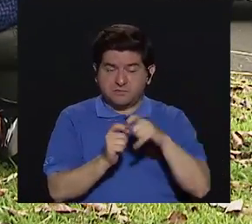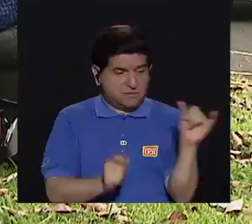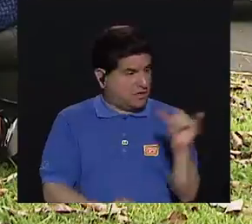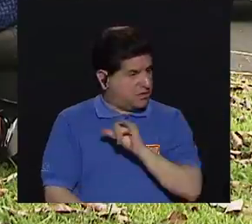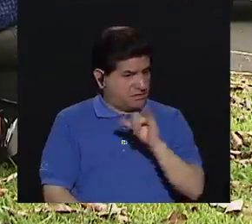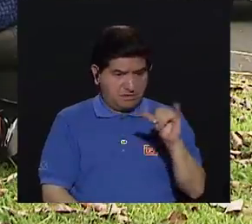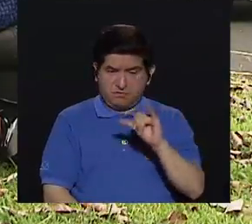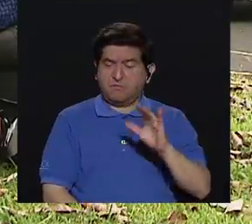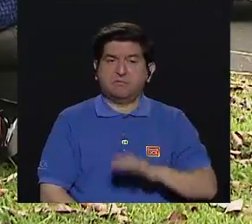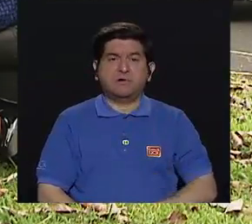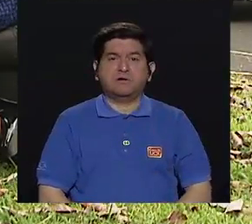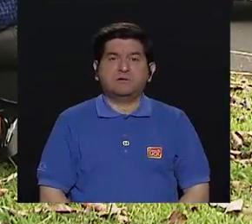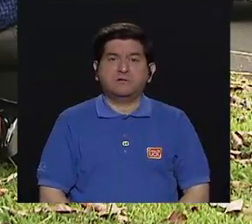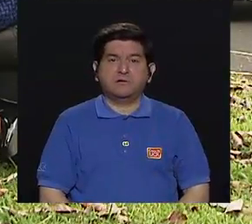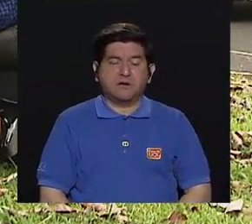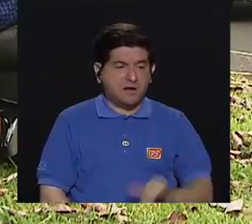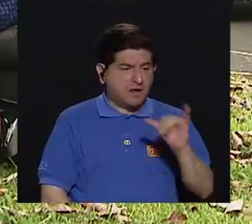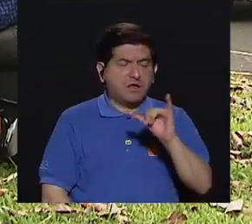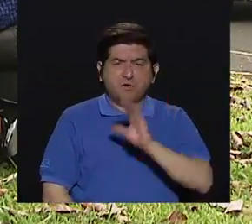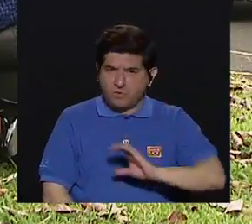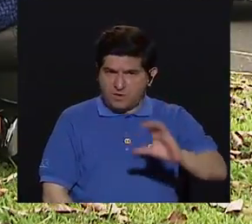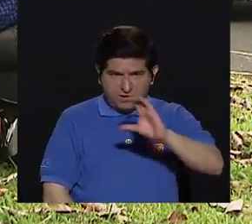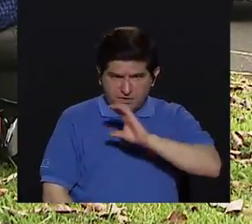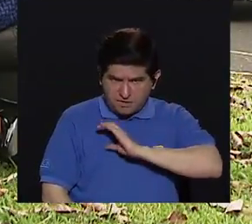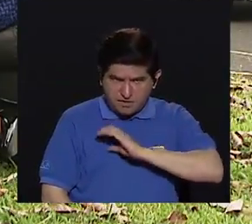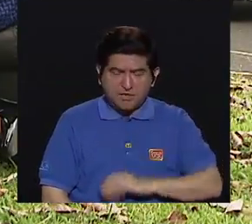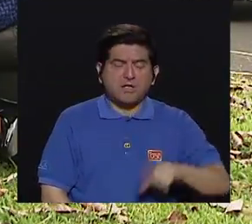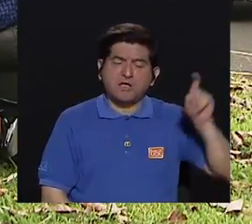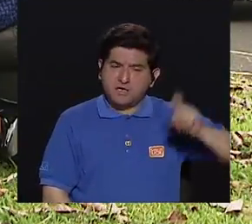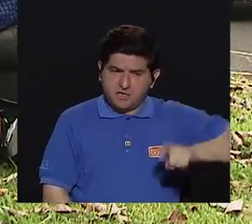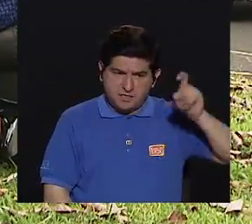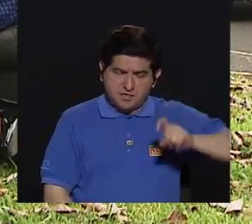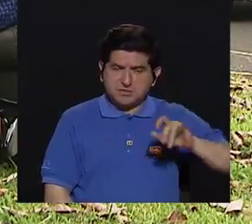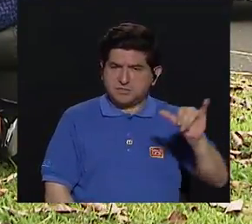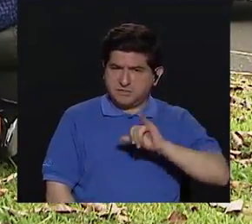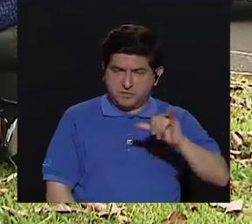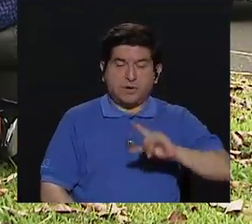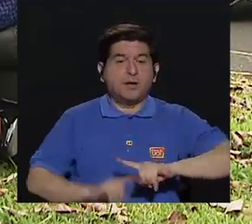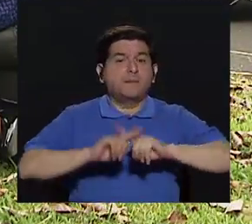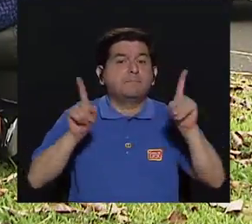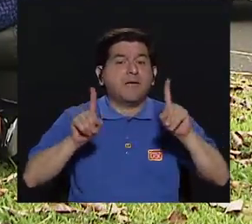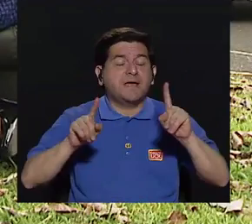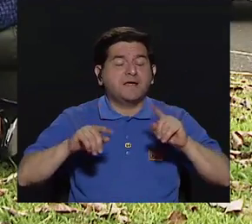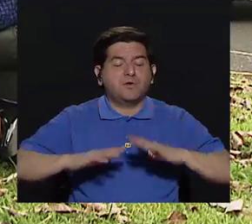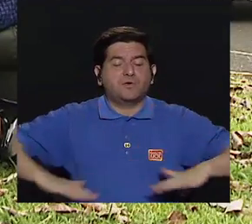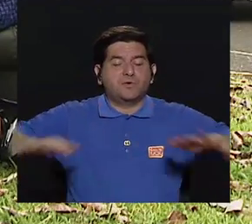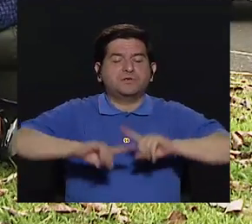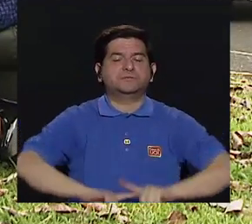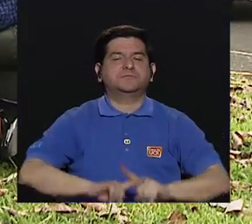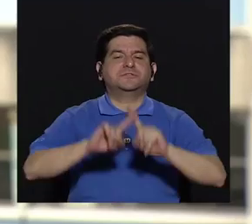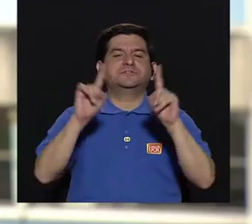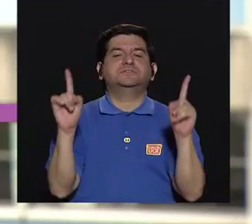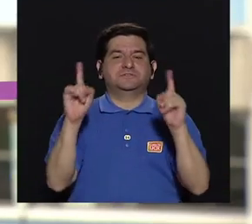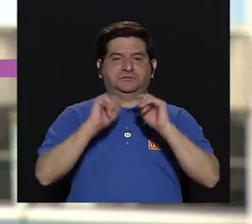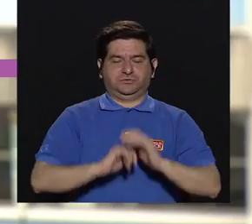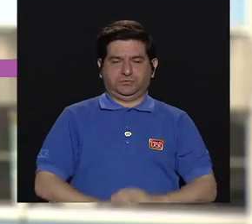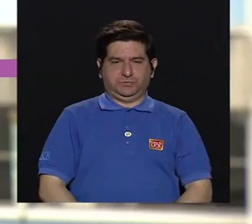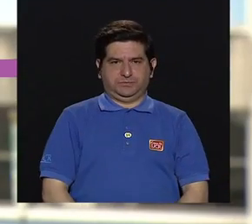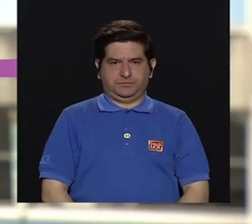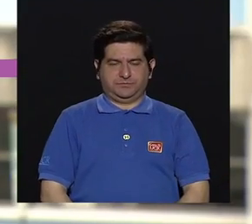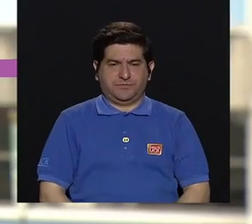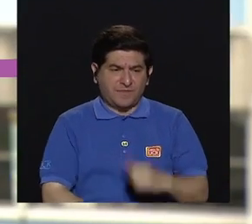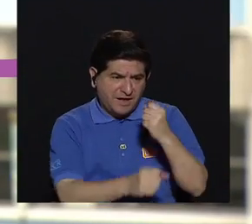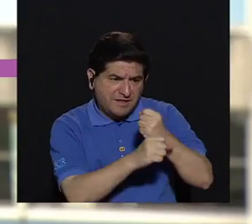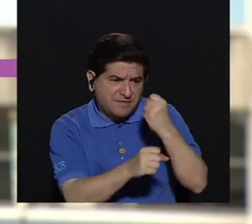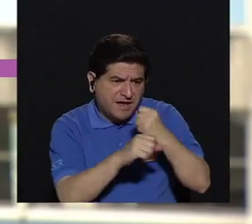los mismos elementos, las mismas condiciones, las mismas necesidades, solo que en otro espacio. Y bueno,